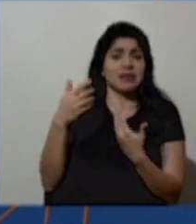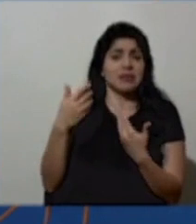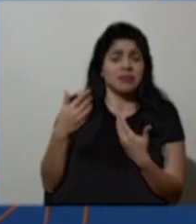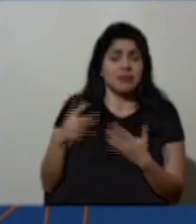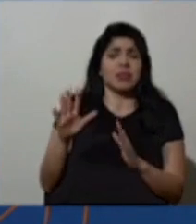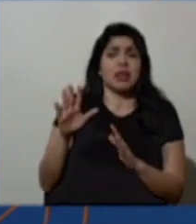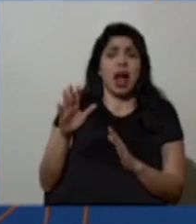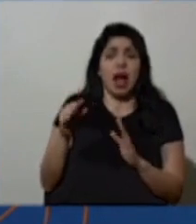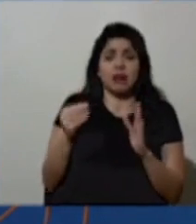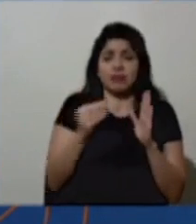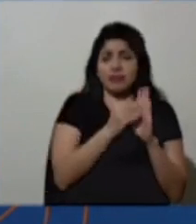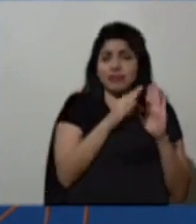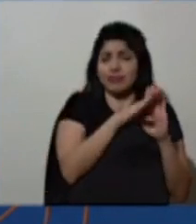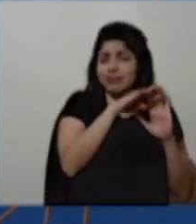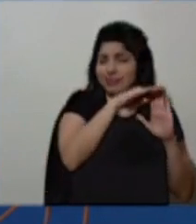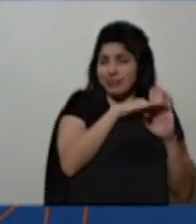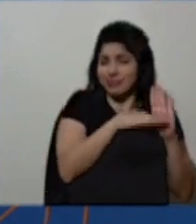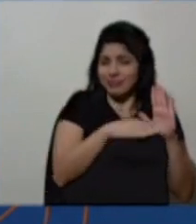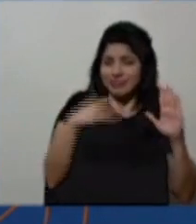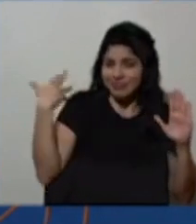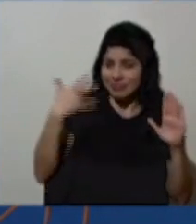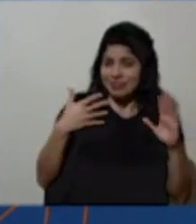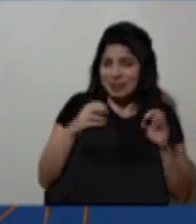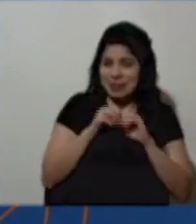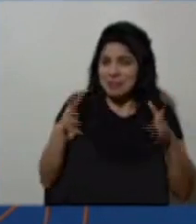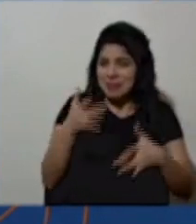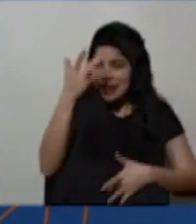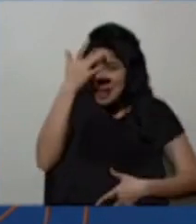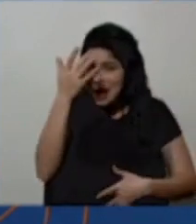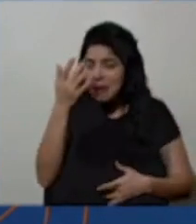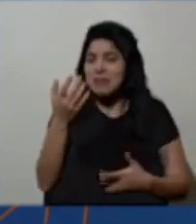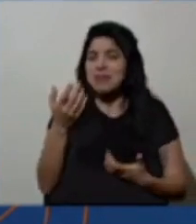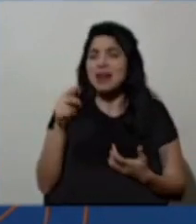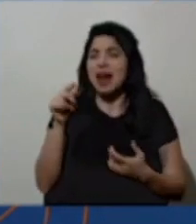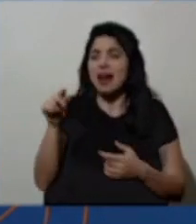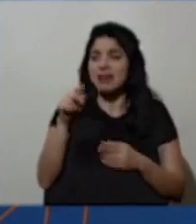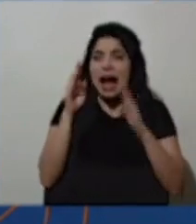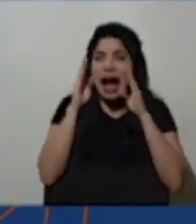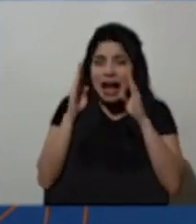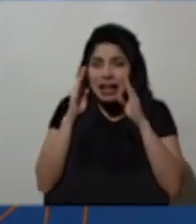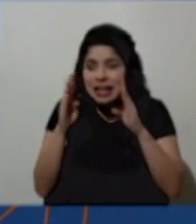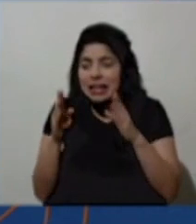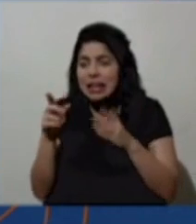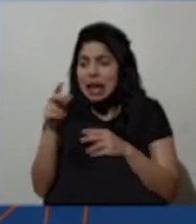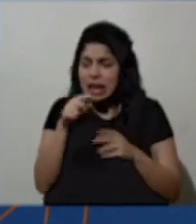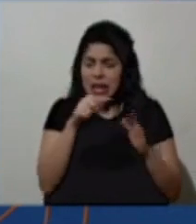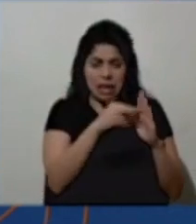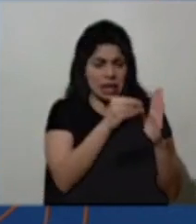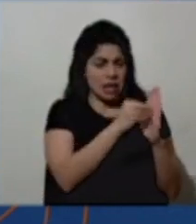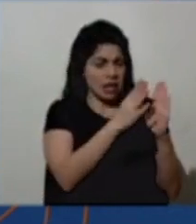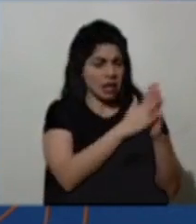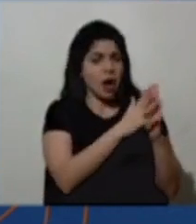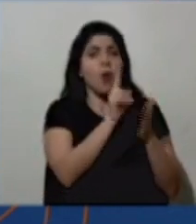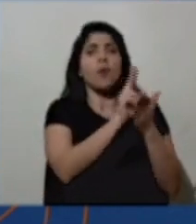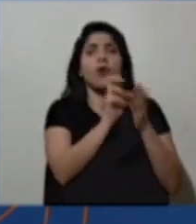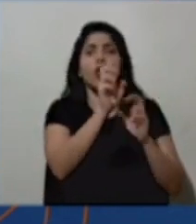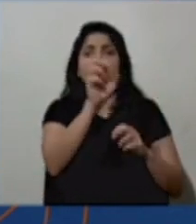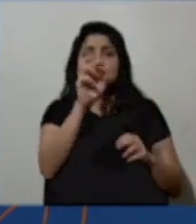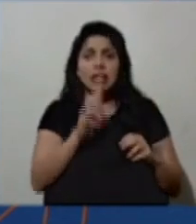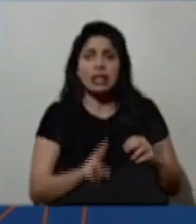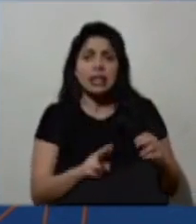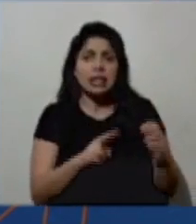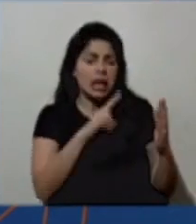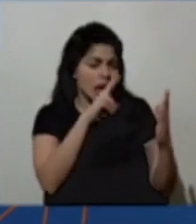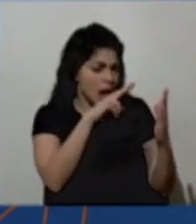planteado a lo largo de la atención de esta pandemia y que ha sido inclusive valorada y mapeada por la Universidad de Costa Rica,